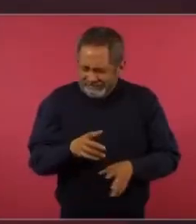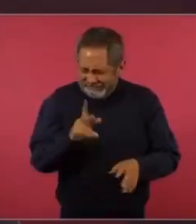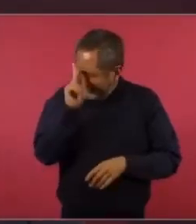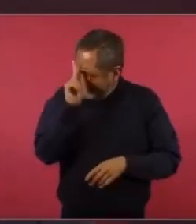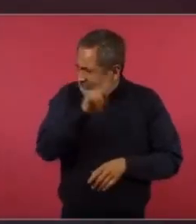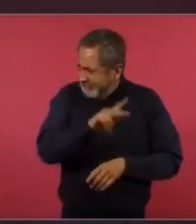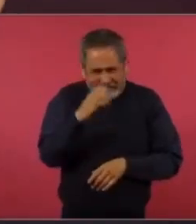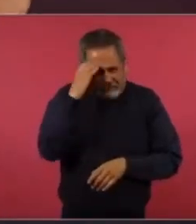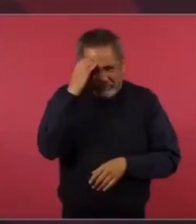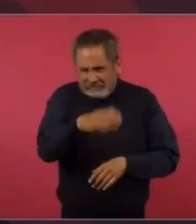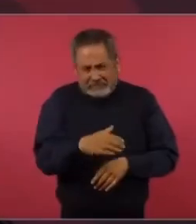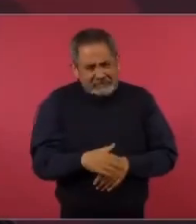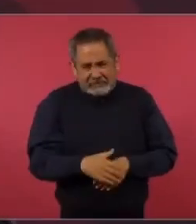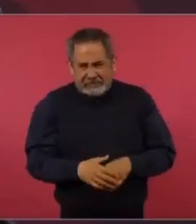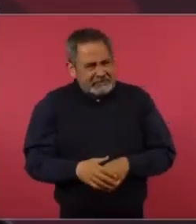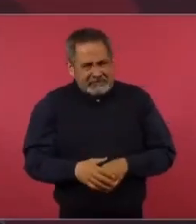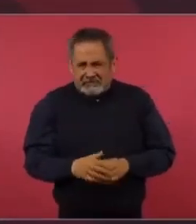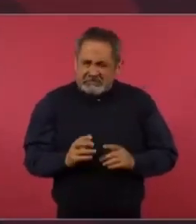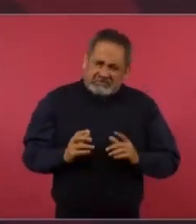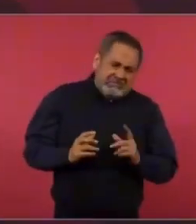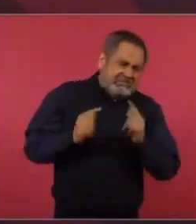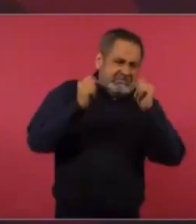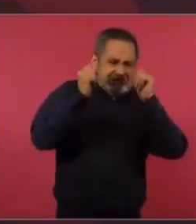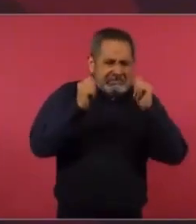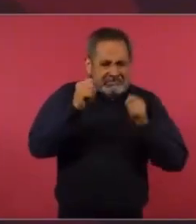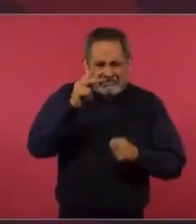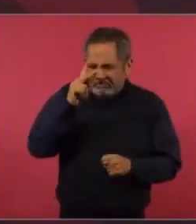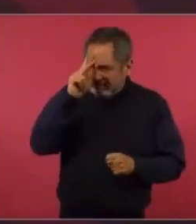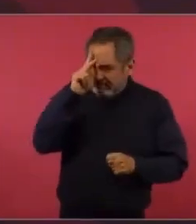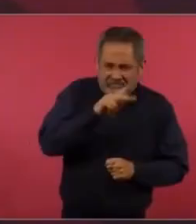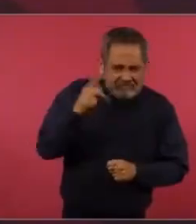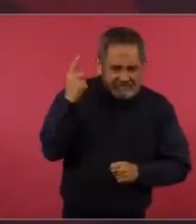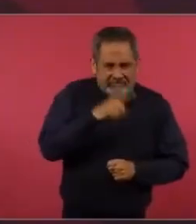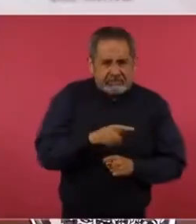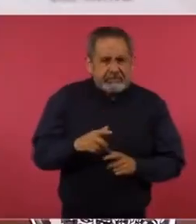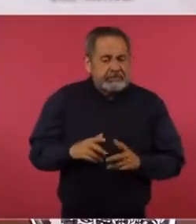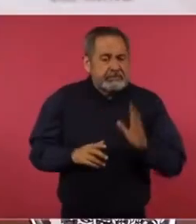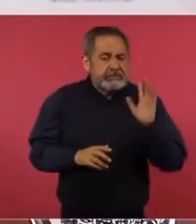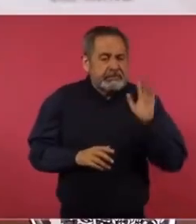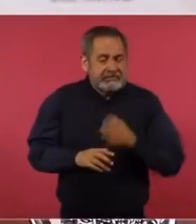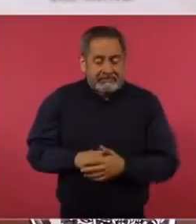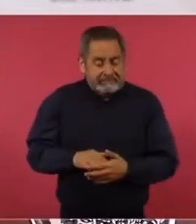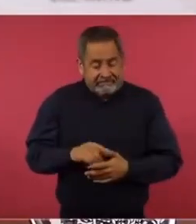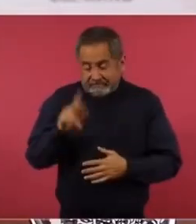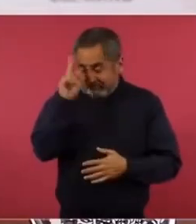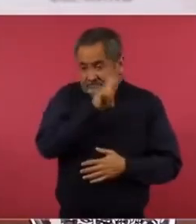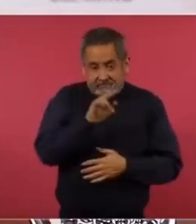arbitraria, brutal.